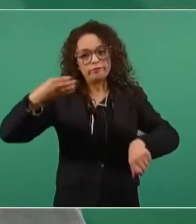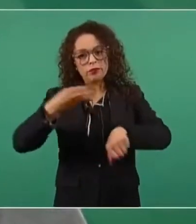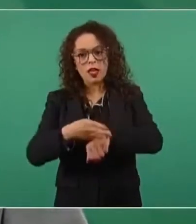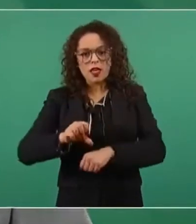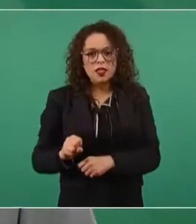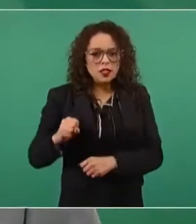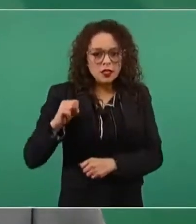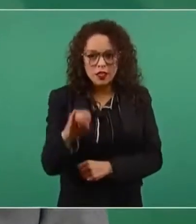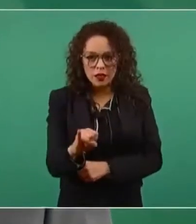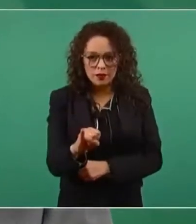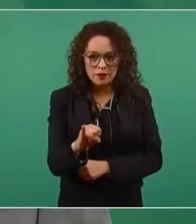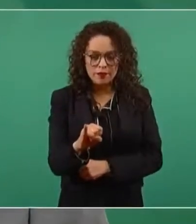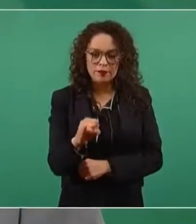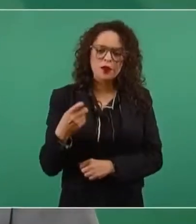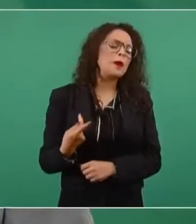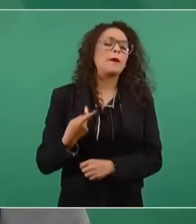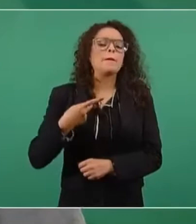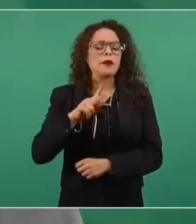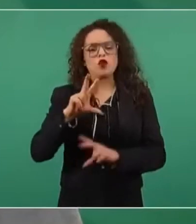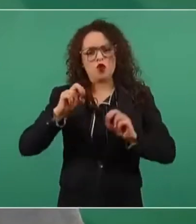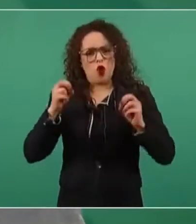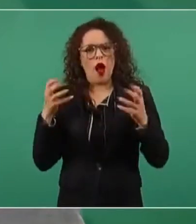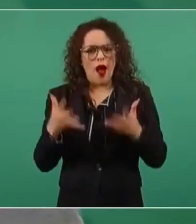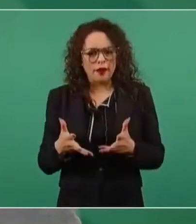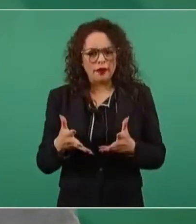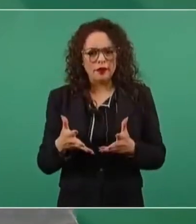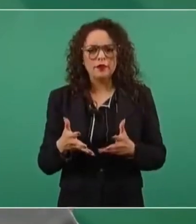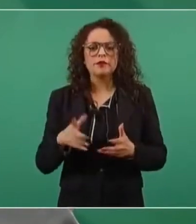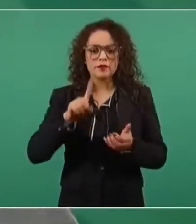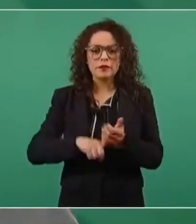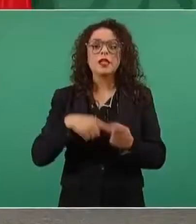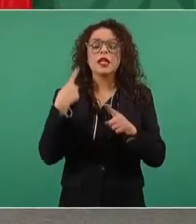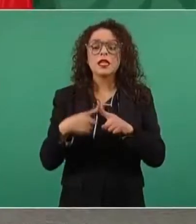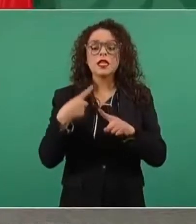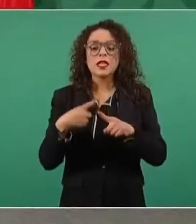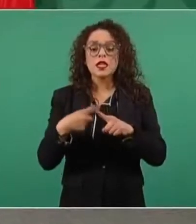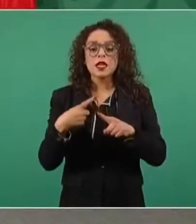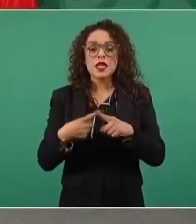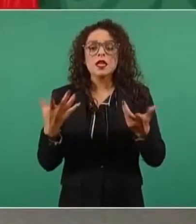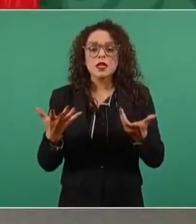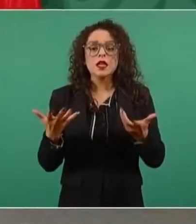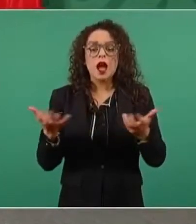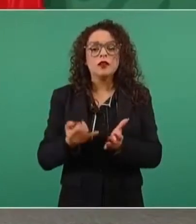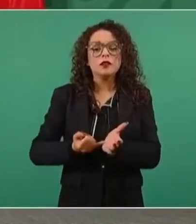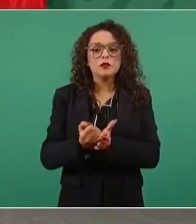Pero de todas maneras van a ser los ciudadanos, va a ser el pueblo el